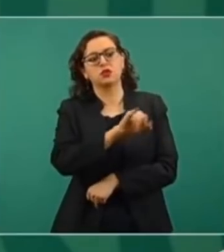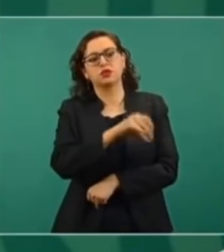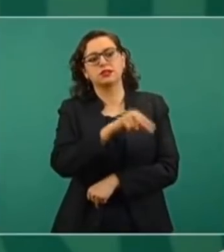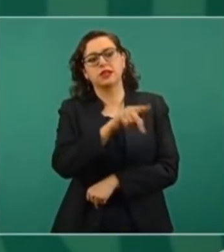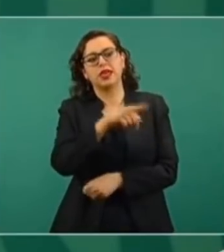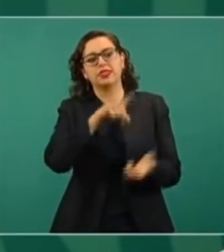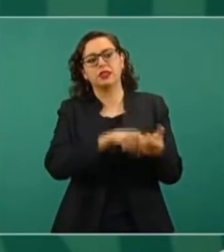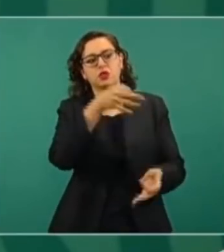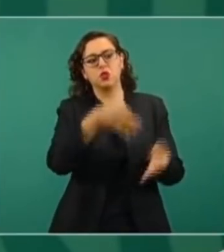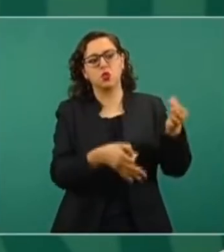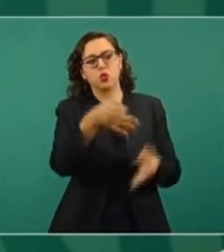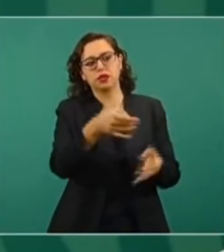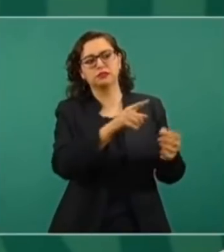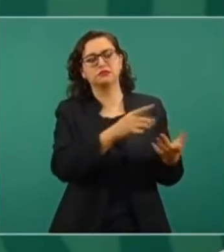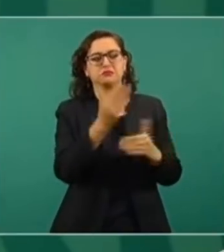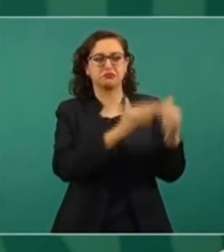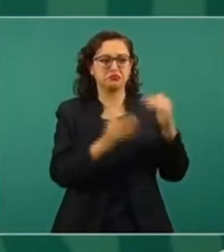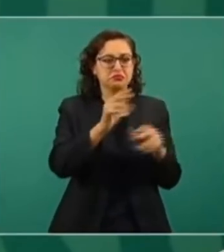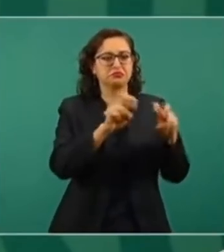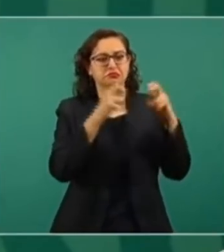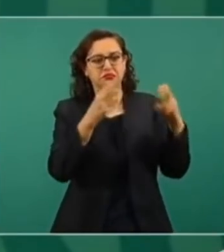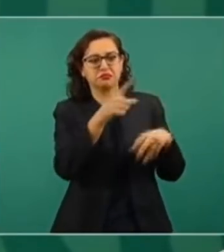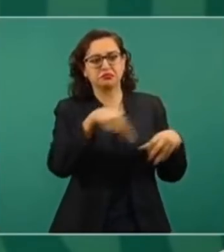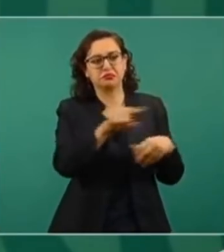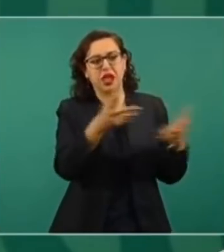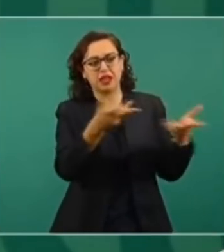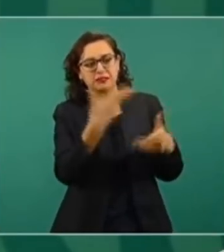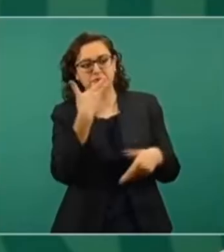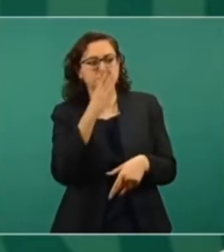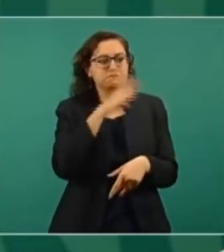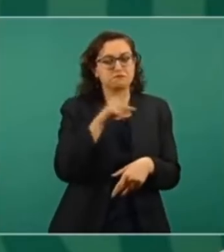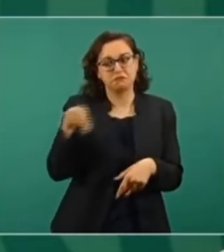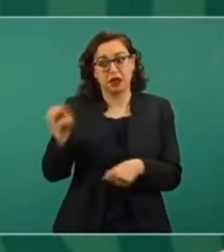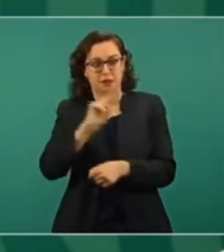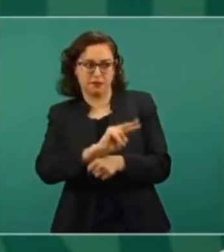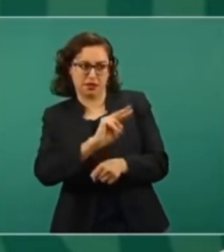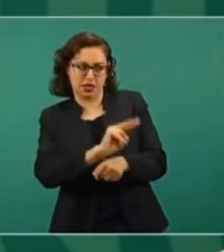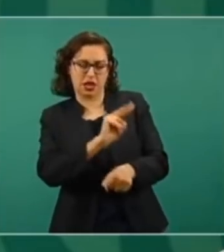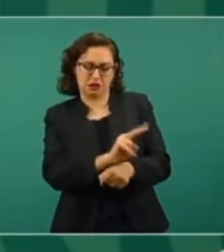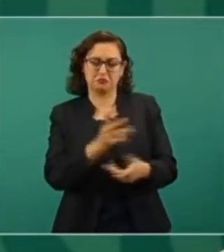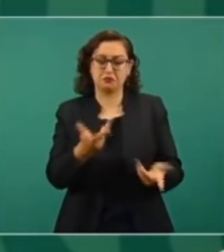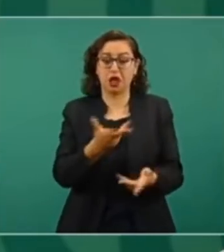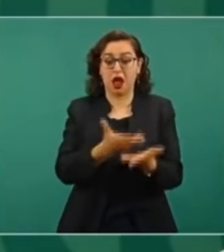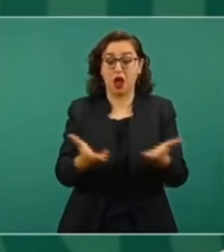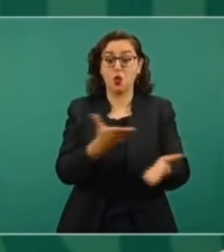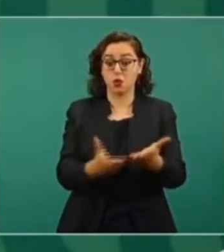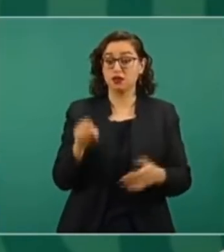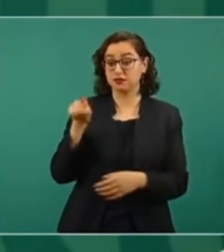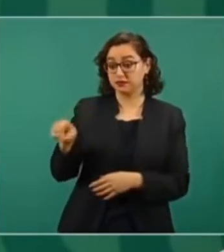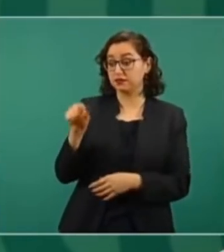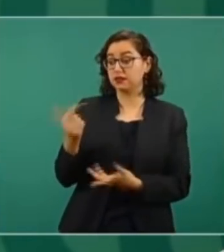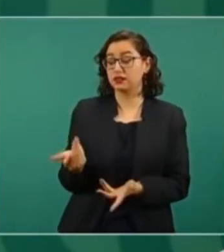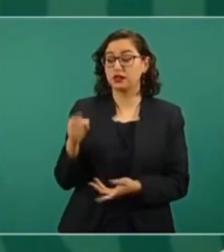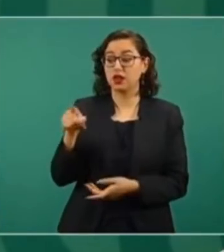para que no haya abusos, no haya corrupción.